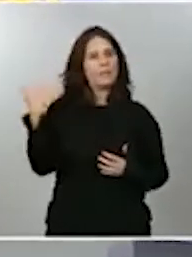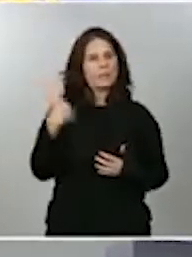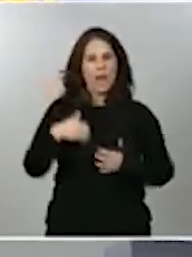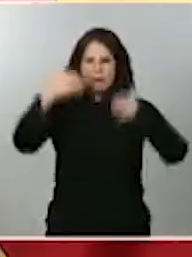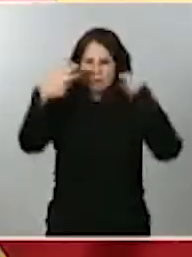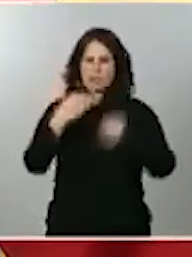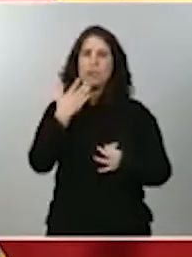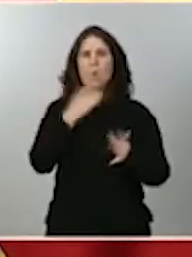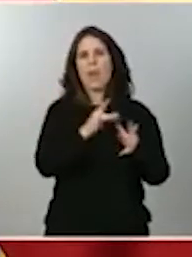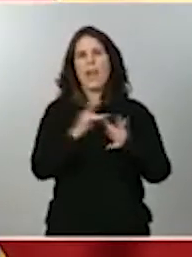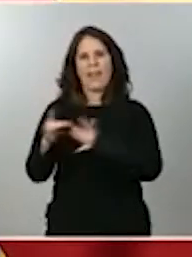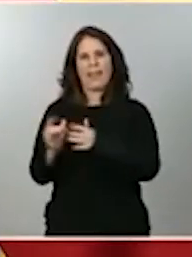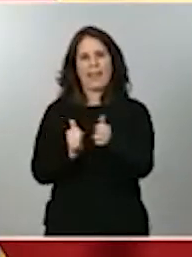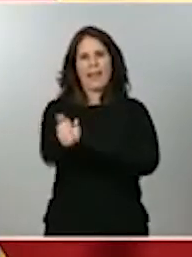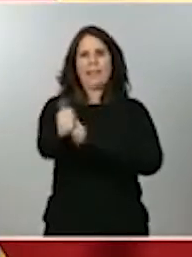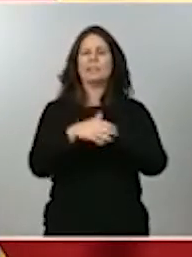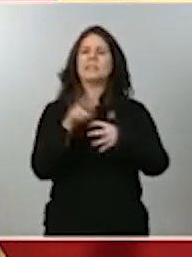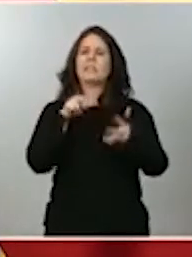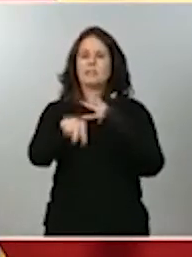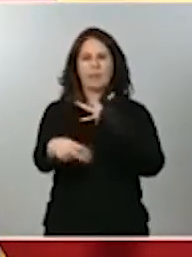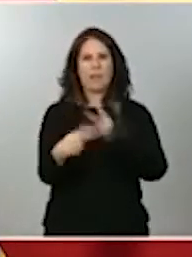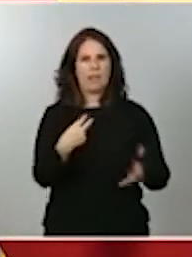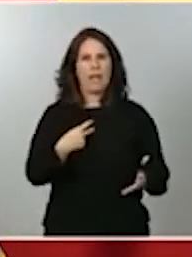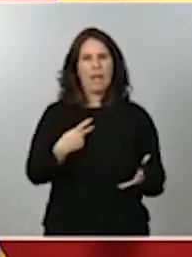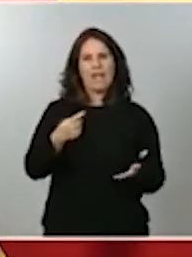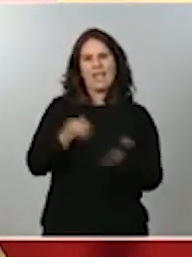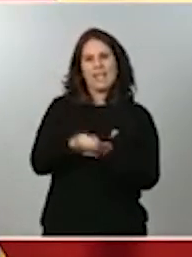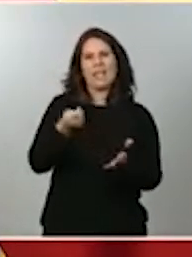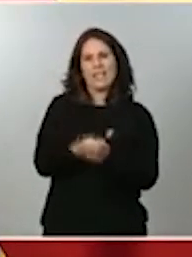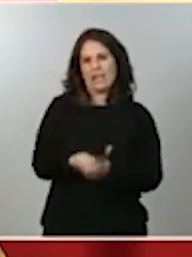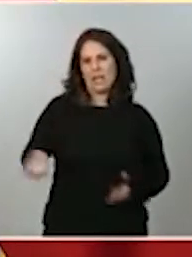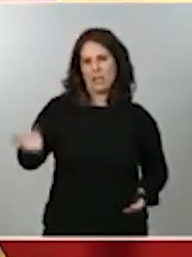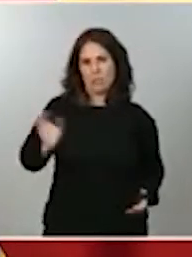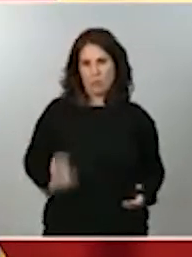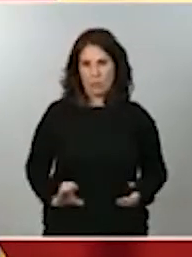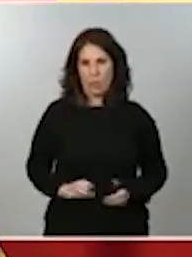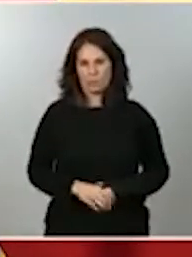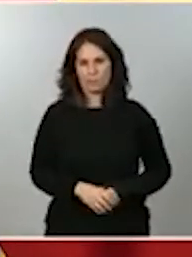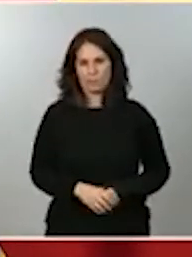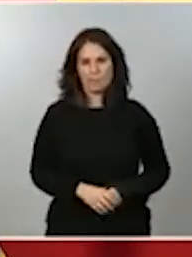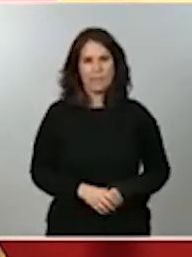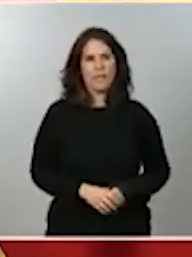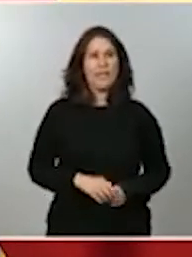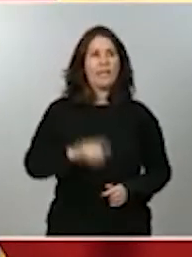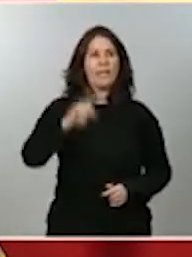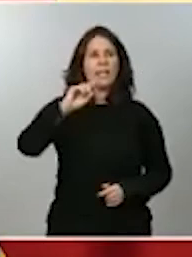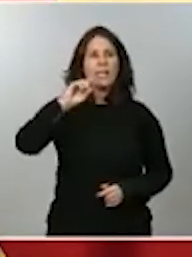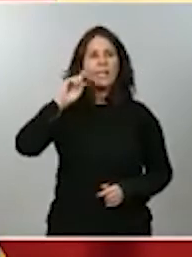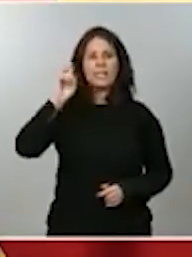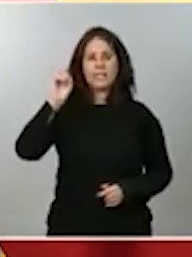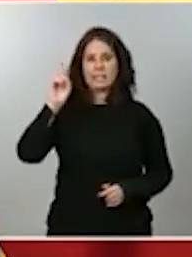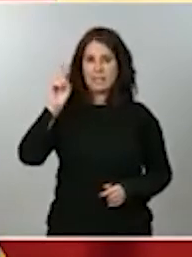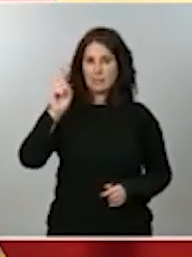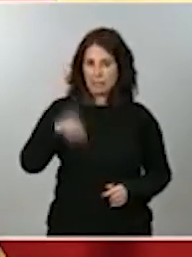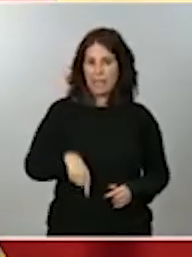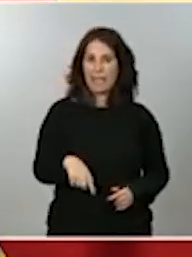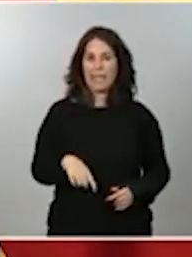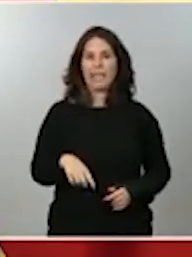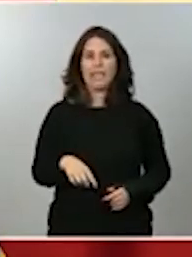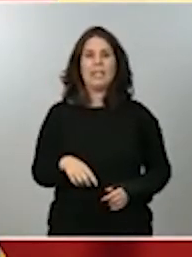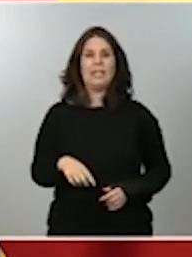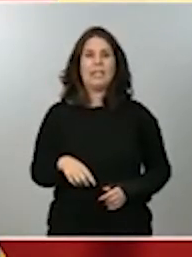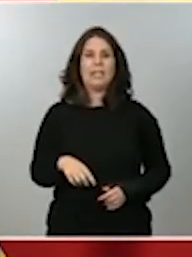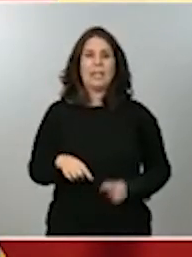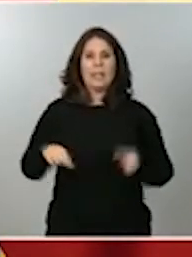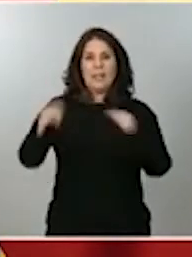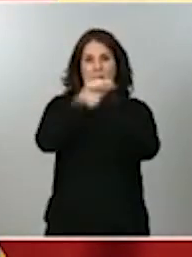la transparencia retributiva. Y también en el franco y el debate que está ahora mismo